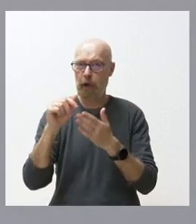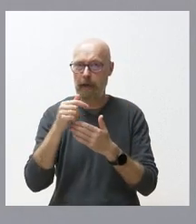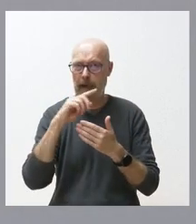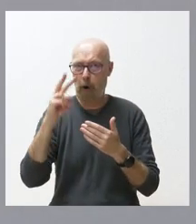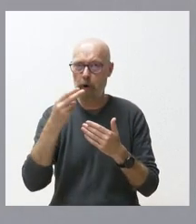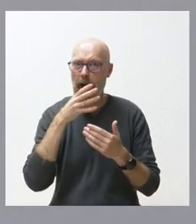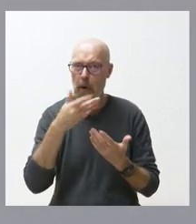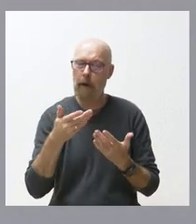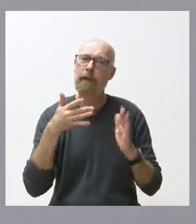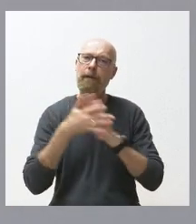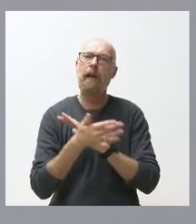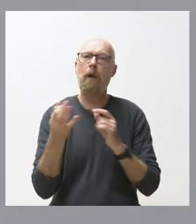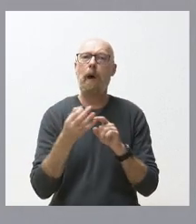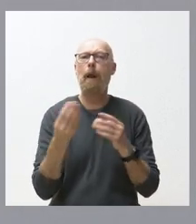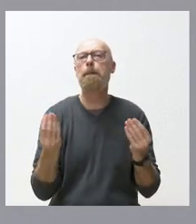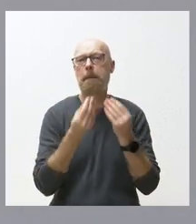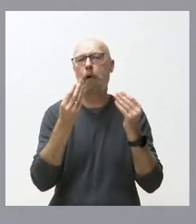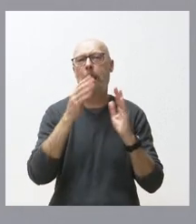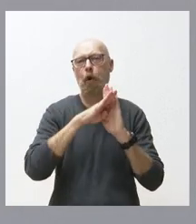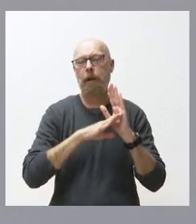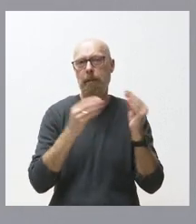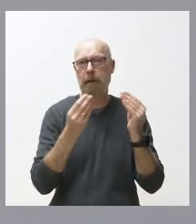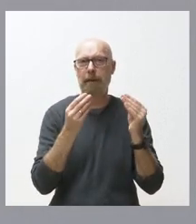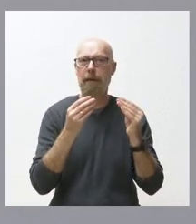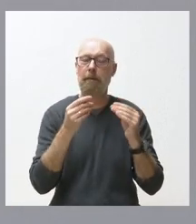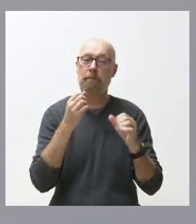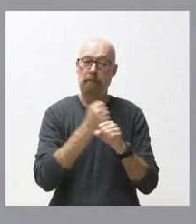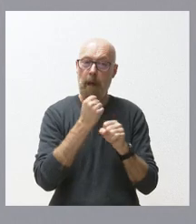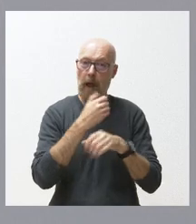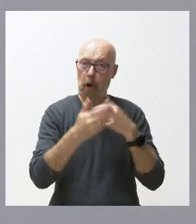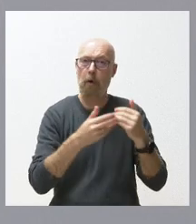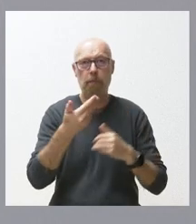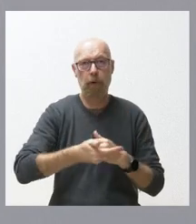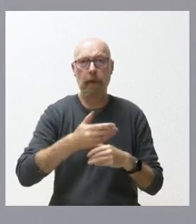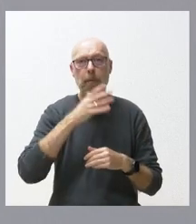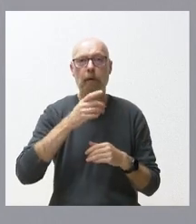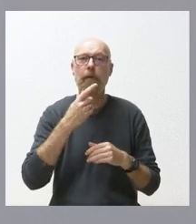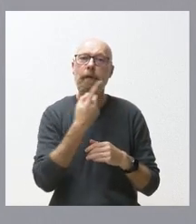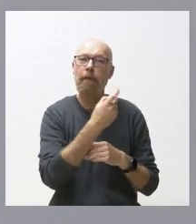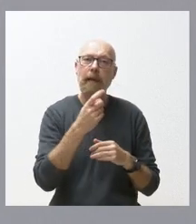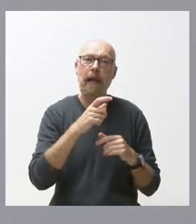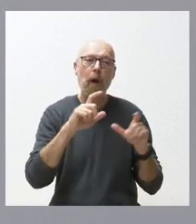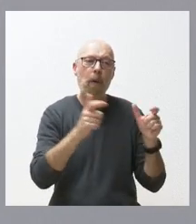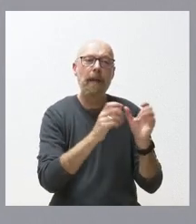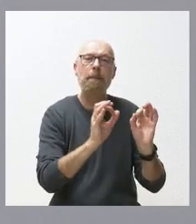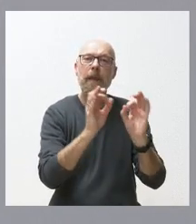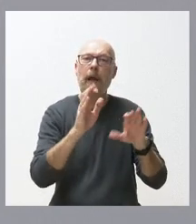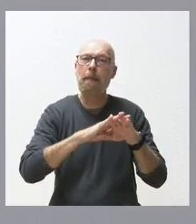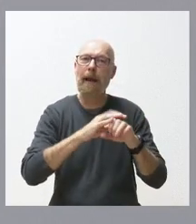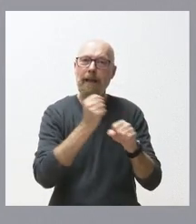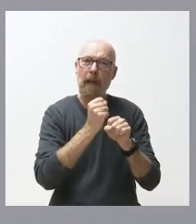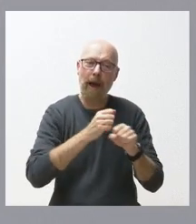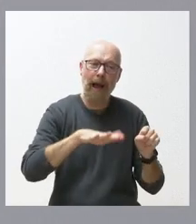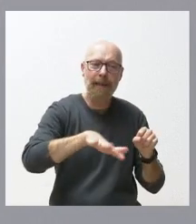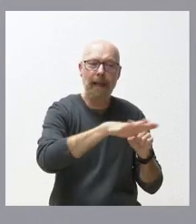por tanto mejorar las condiciones es un aportativo también muy relevante porque permite cuadrillas específicas para operar en el territorio a través de las diputaciones